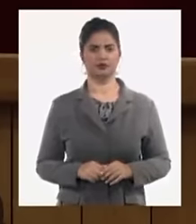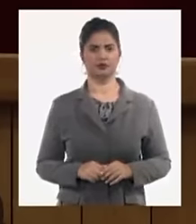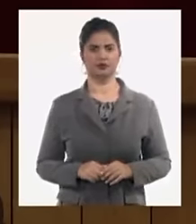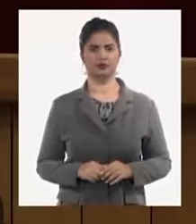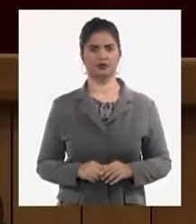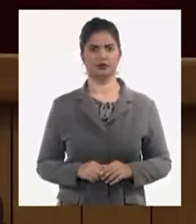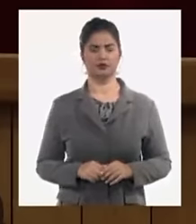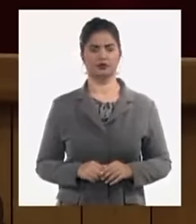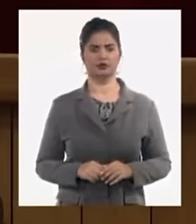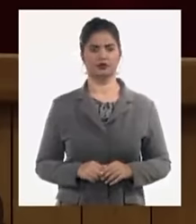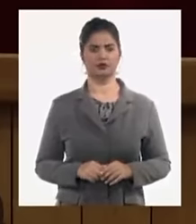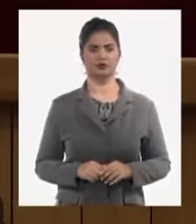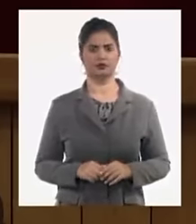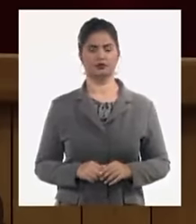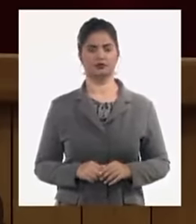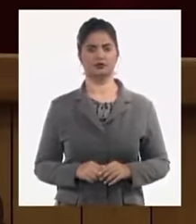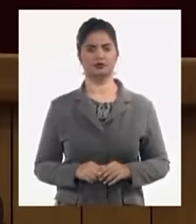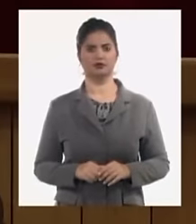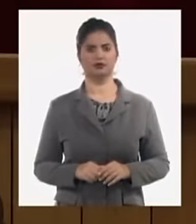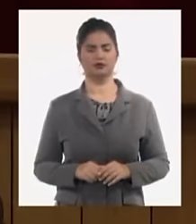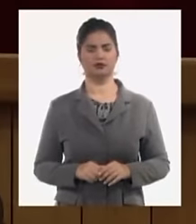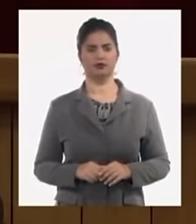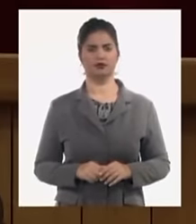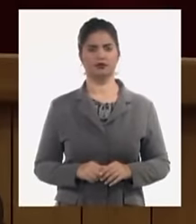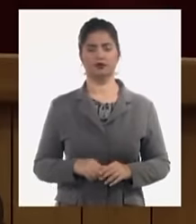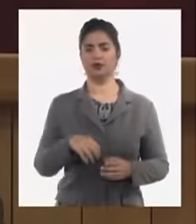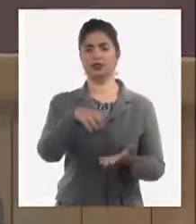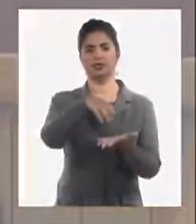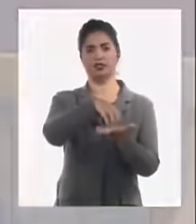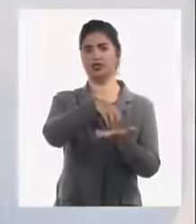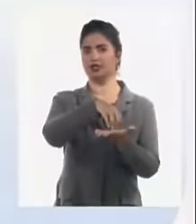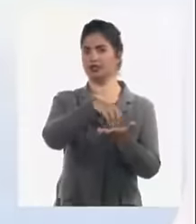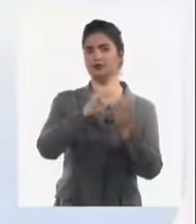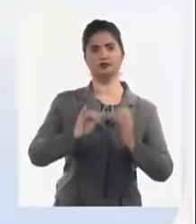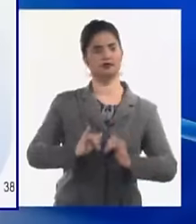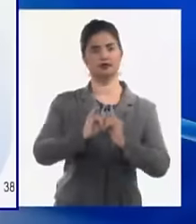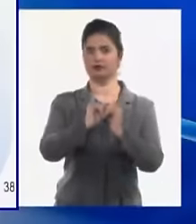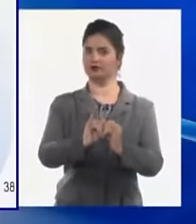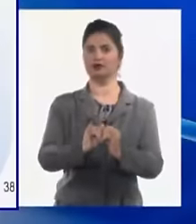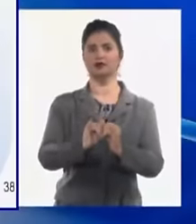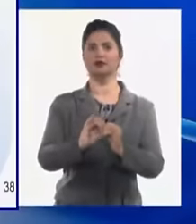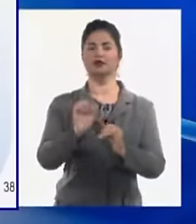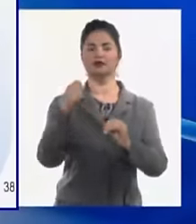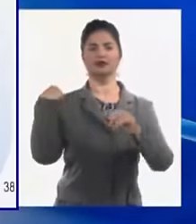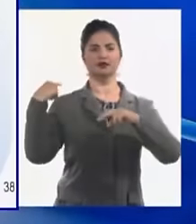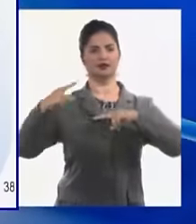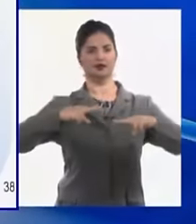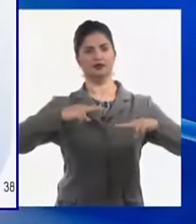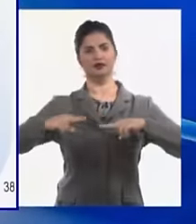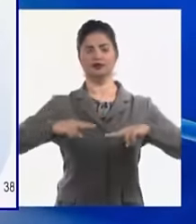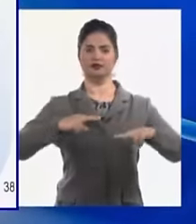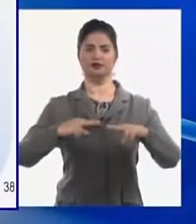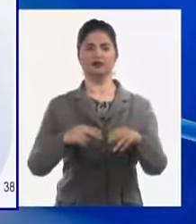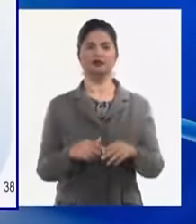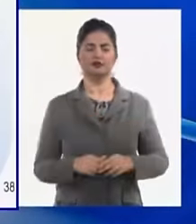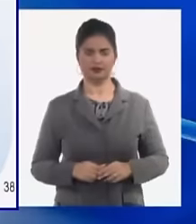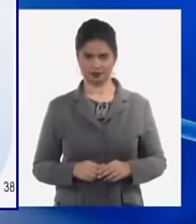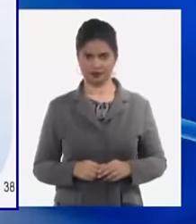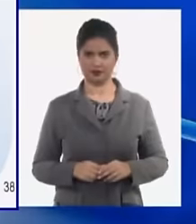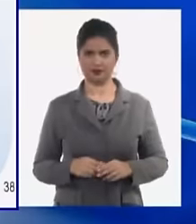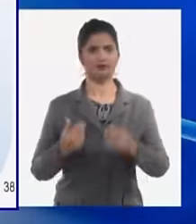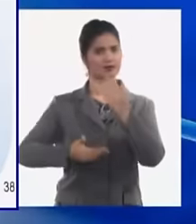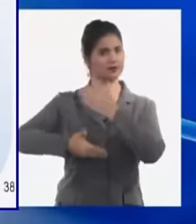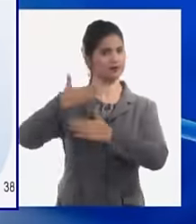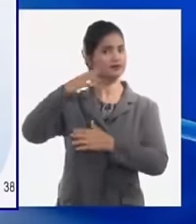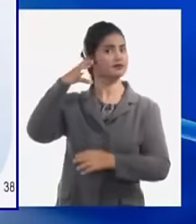el perfeccionamiento de la gestión administrativa y tributaria varias veces yo escuché al